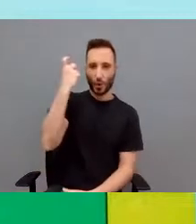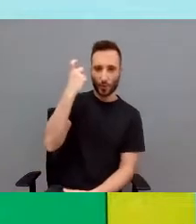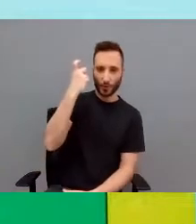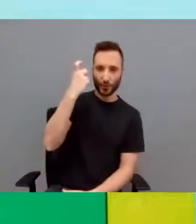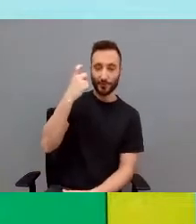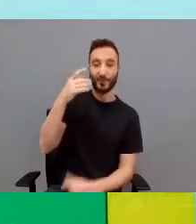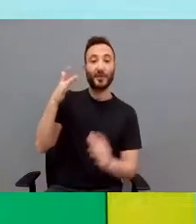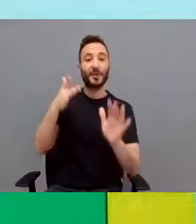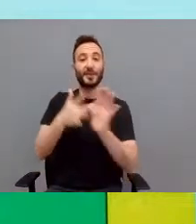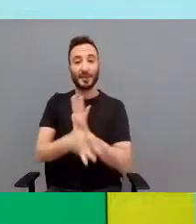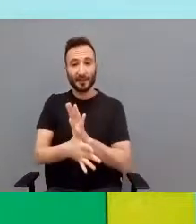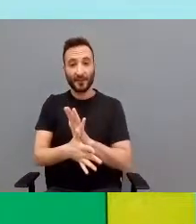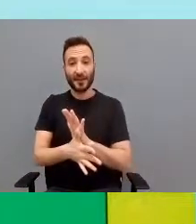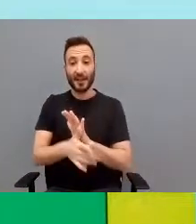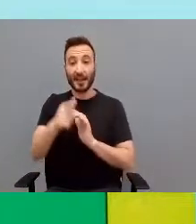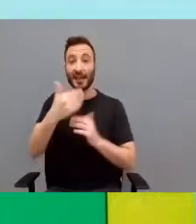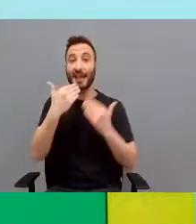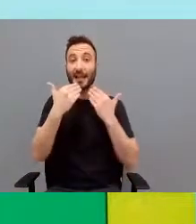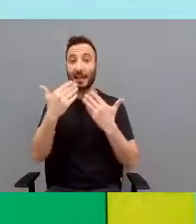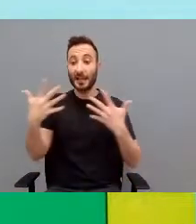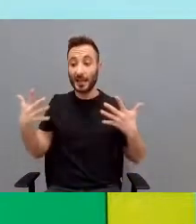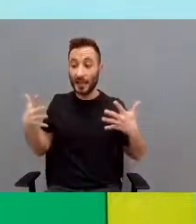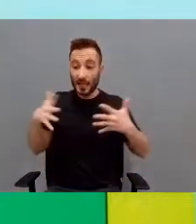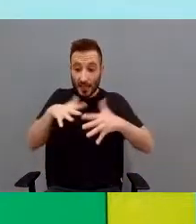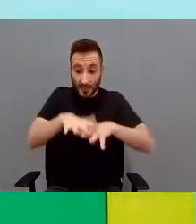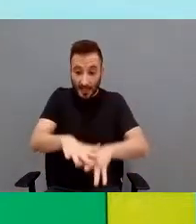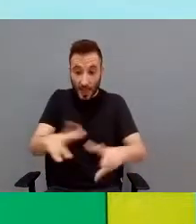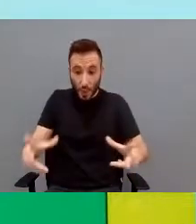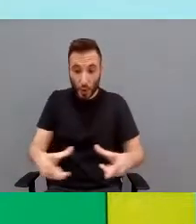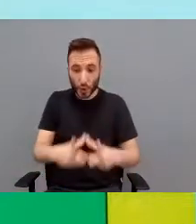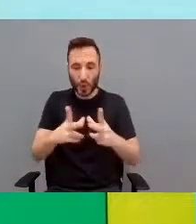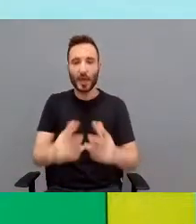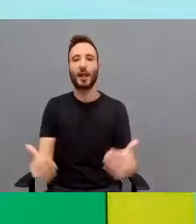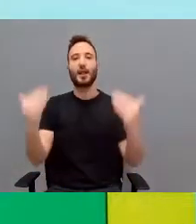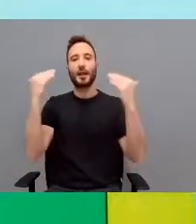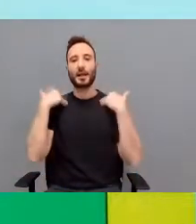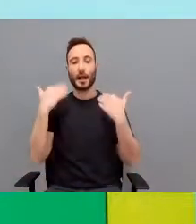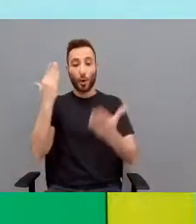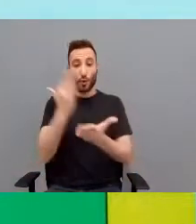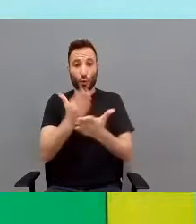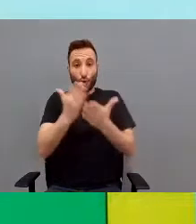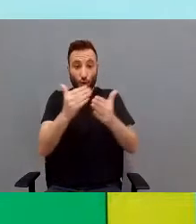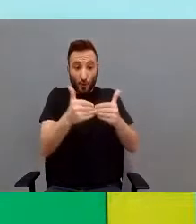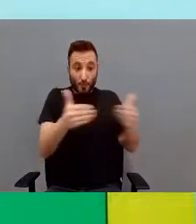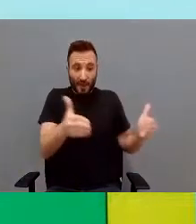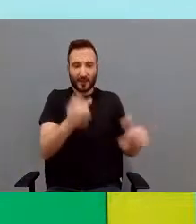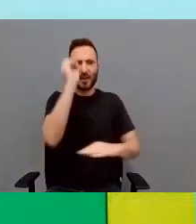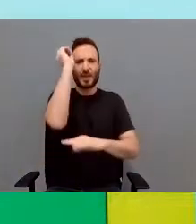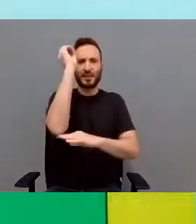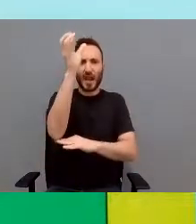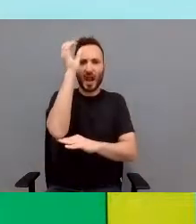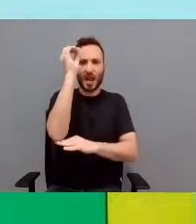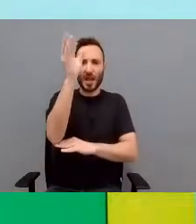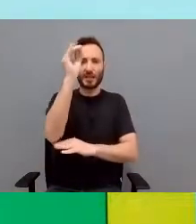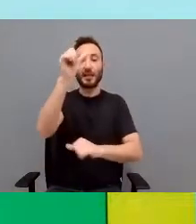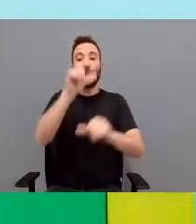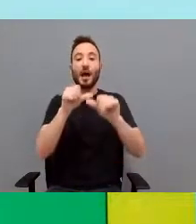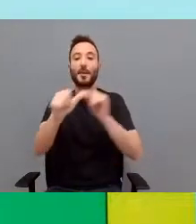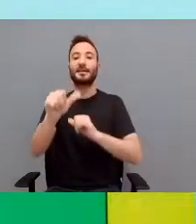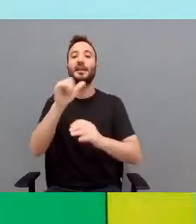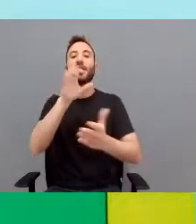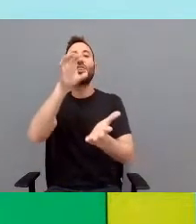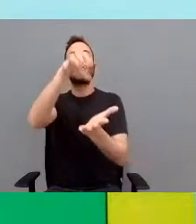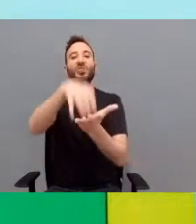donde a través del integrado social se hacen charlas a comienzo de curso y se prepara todo el centro